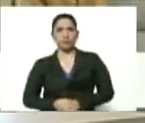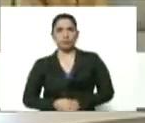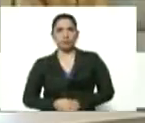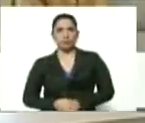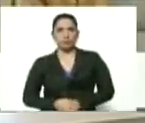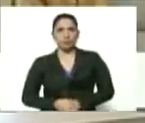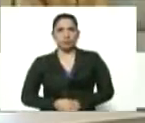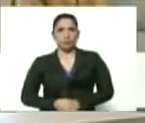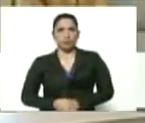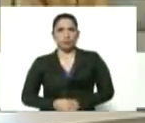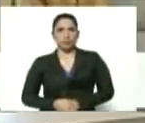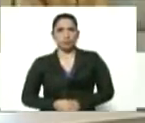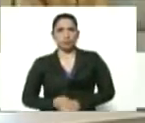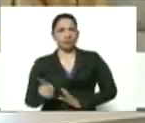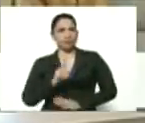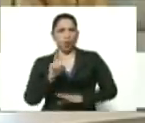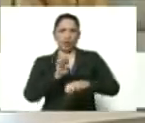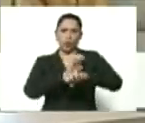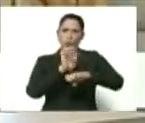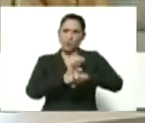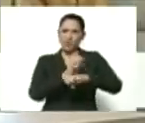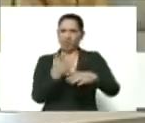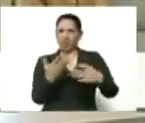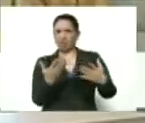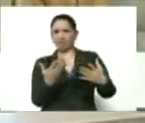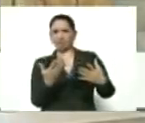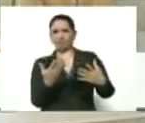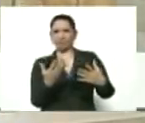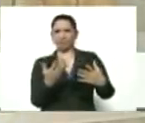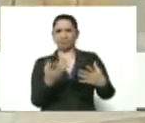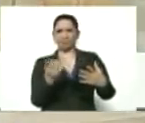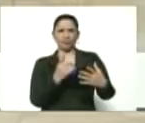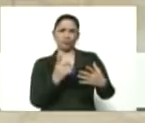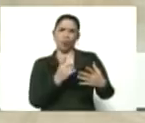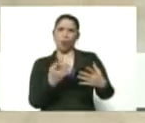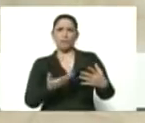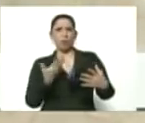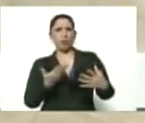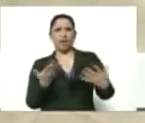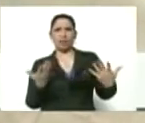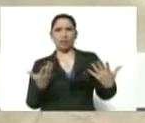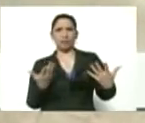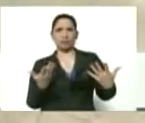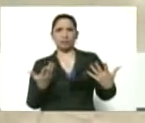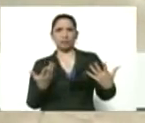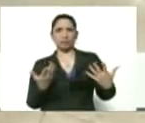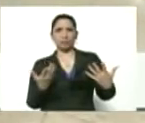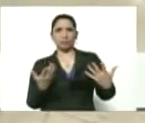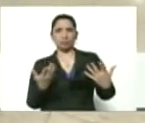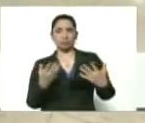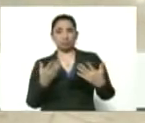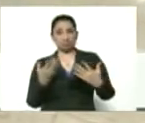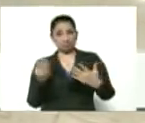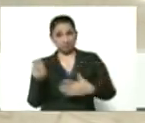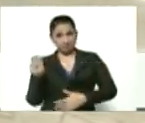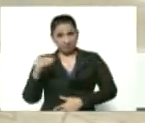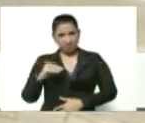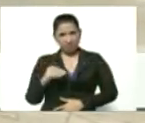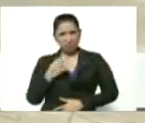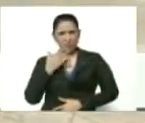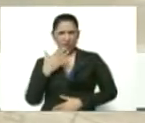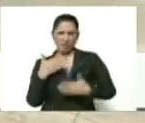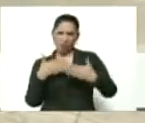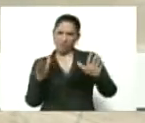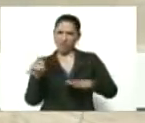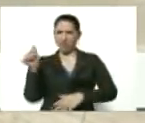No la economía no esencial. Que además, eso de abrir los